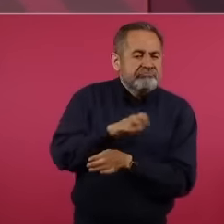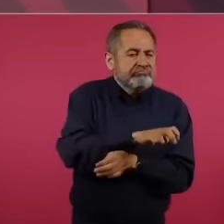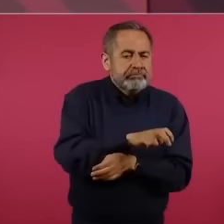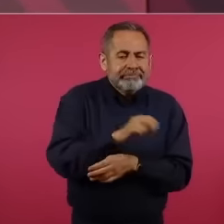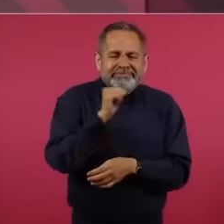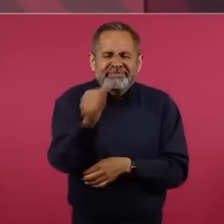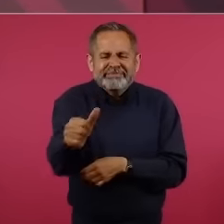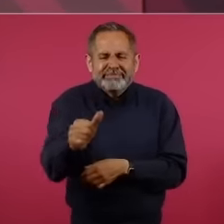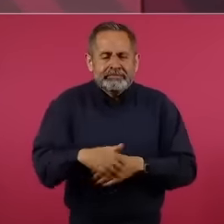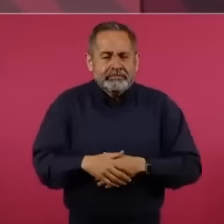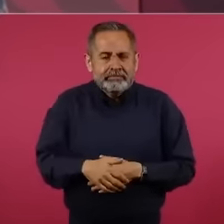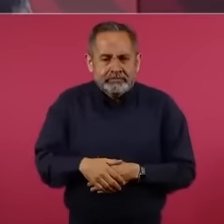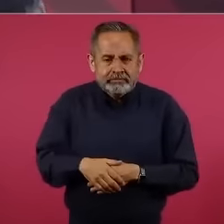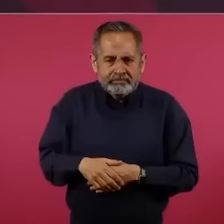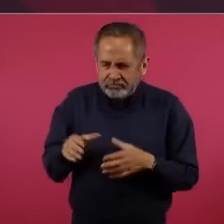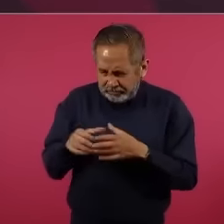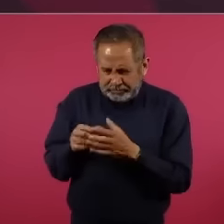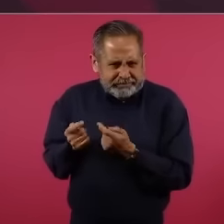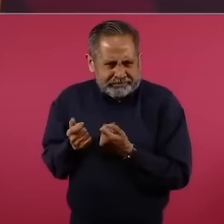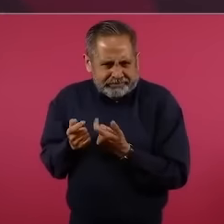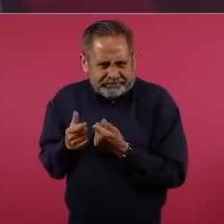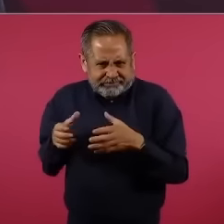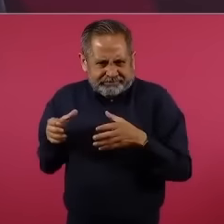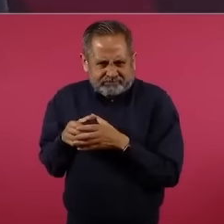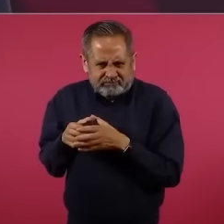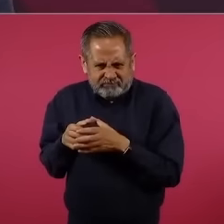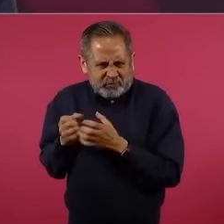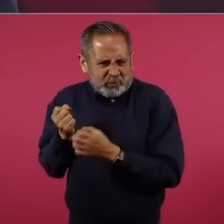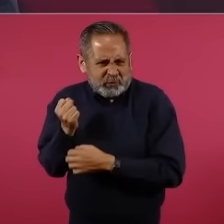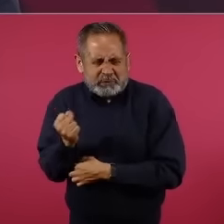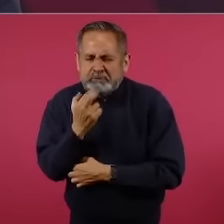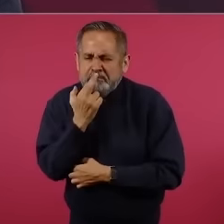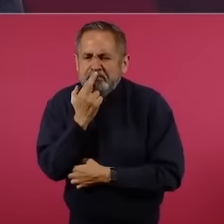Eran pocos, pero mejores.